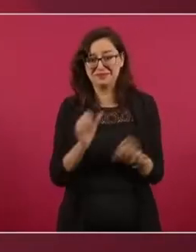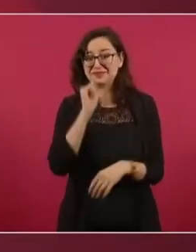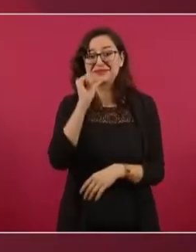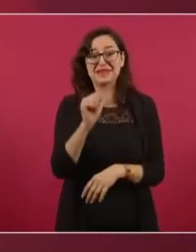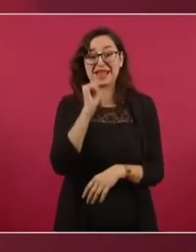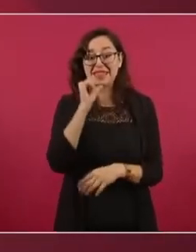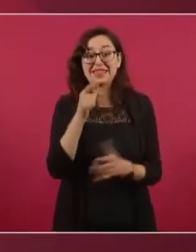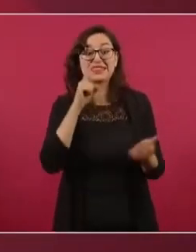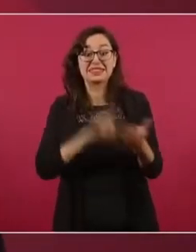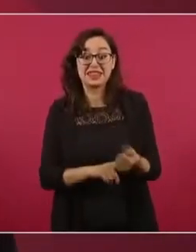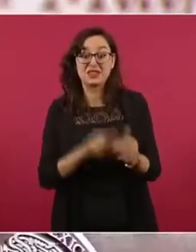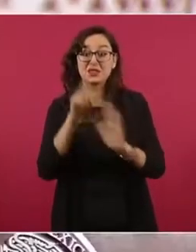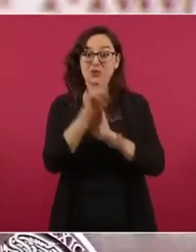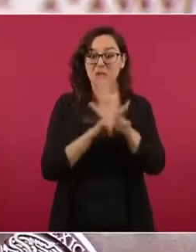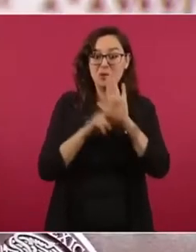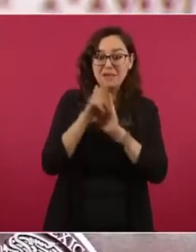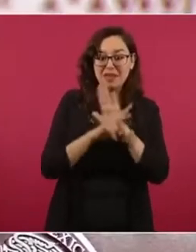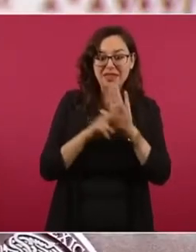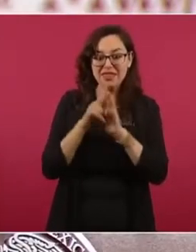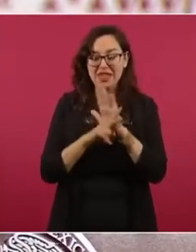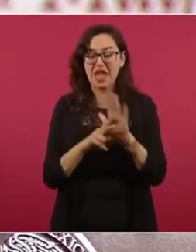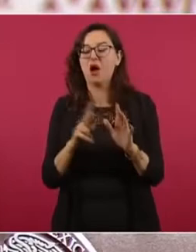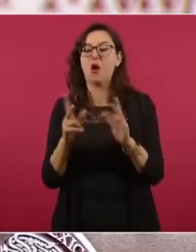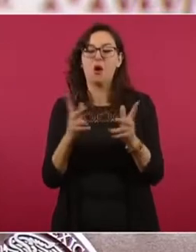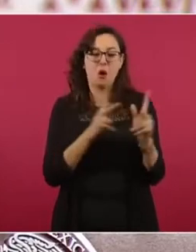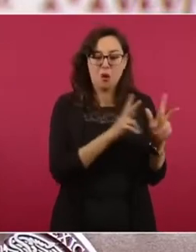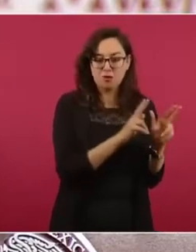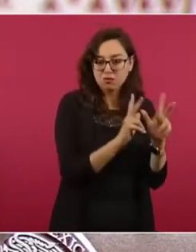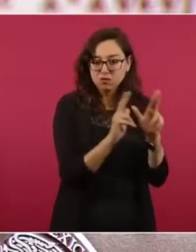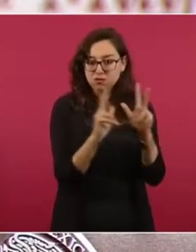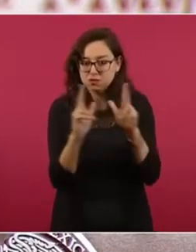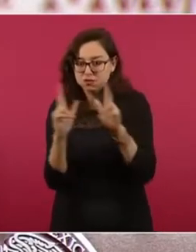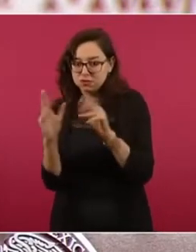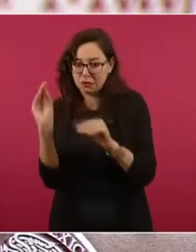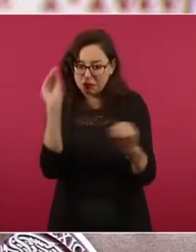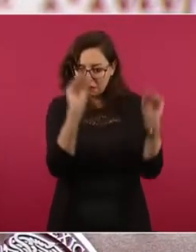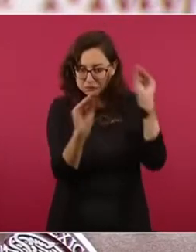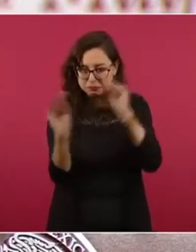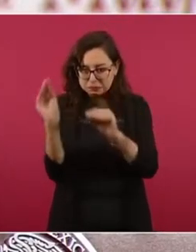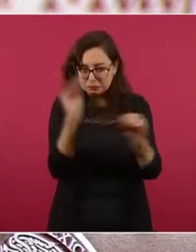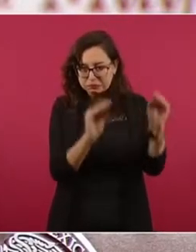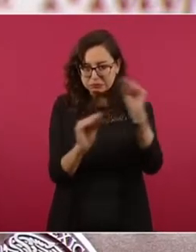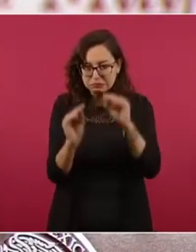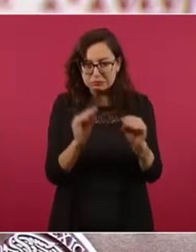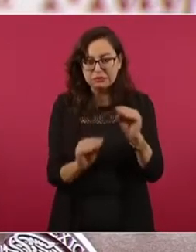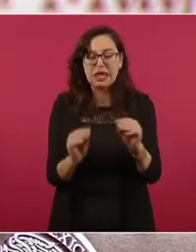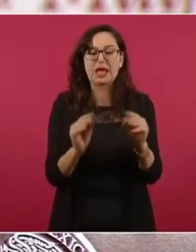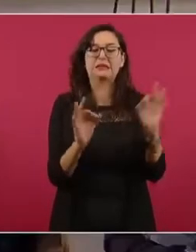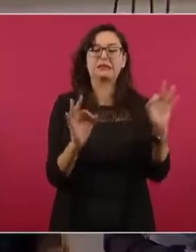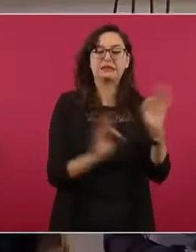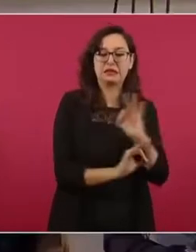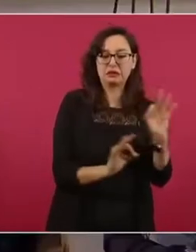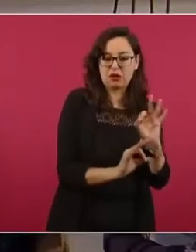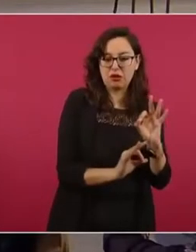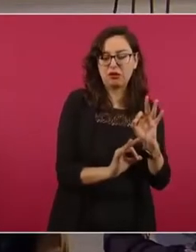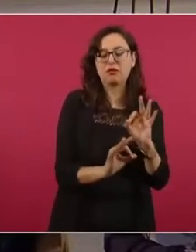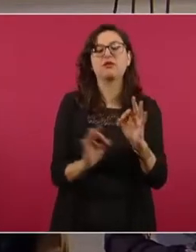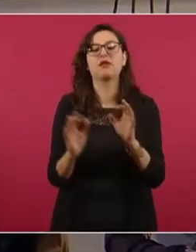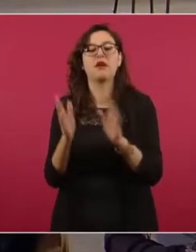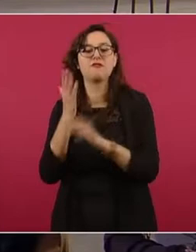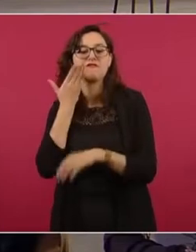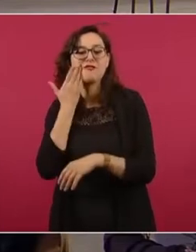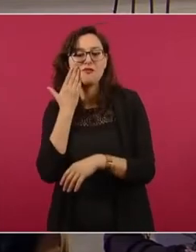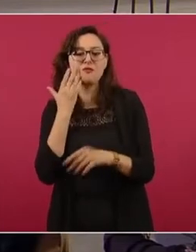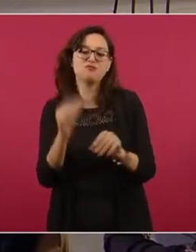mezclado imágenes de los dos que se viralizó en TikTok y en Facebook. Pero pues